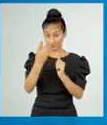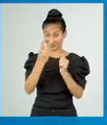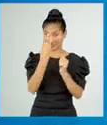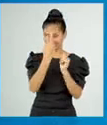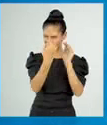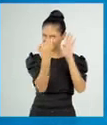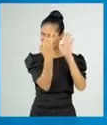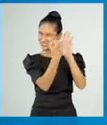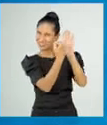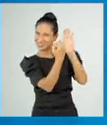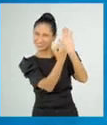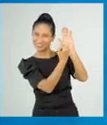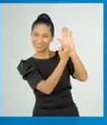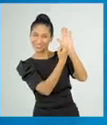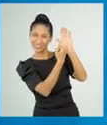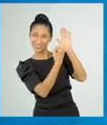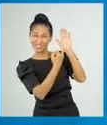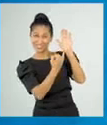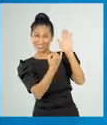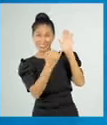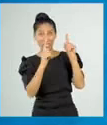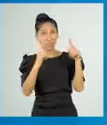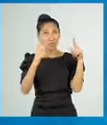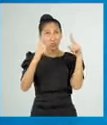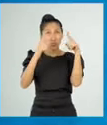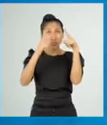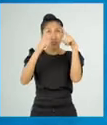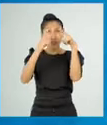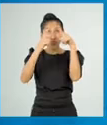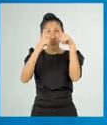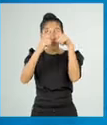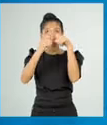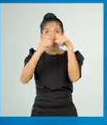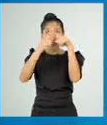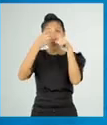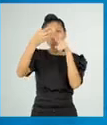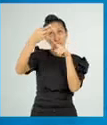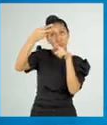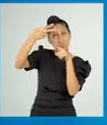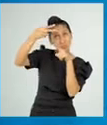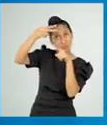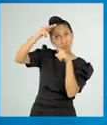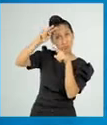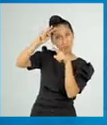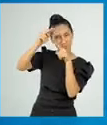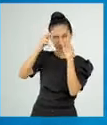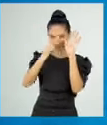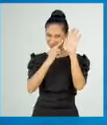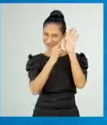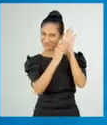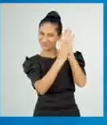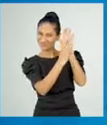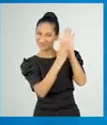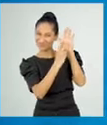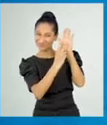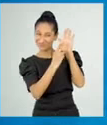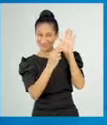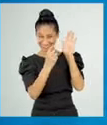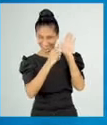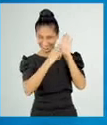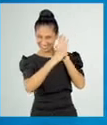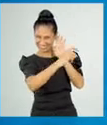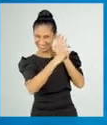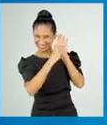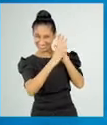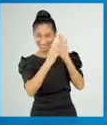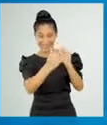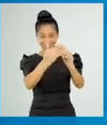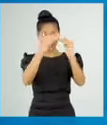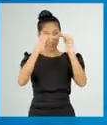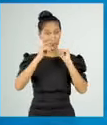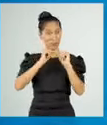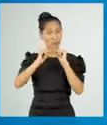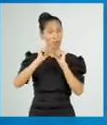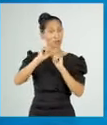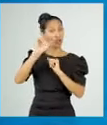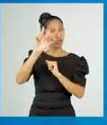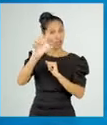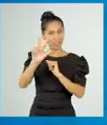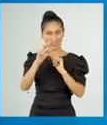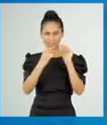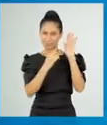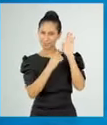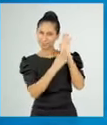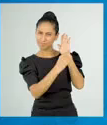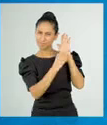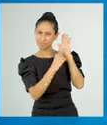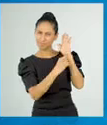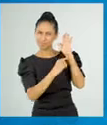las puntas superiores hacia el centro de tal manera que coincidan en él. Paso 3. Una